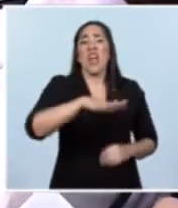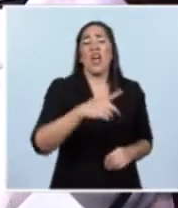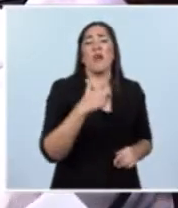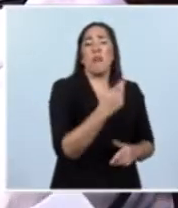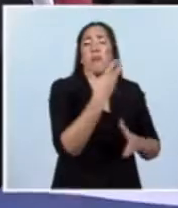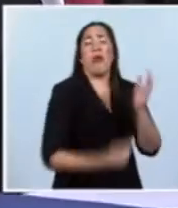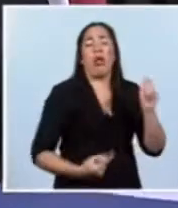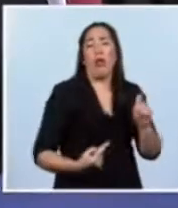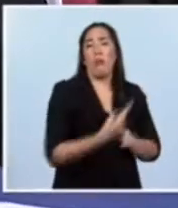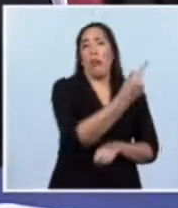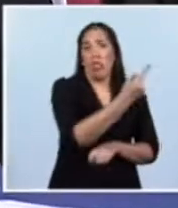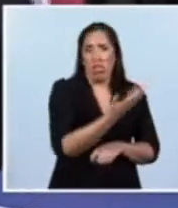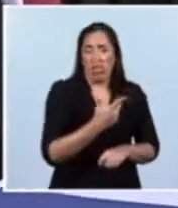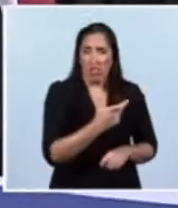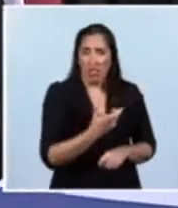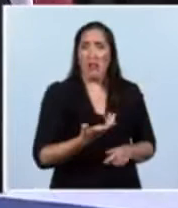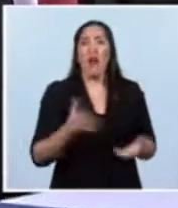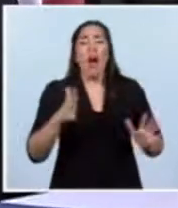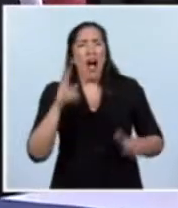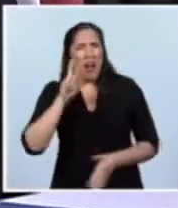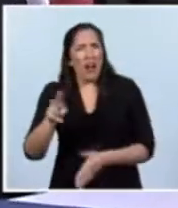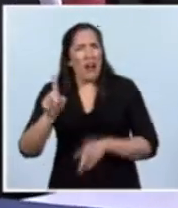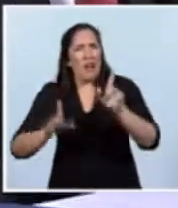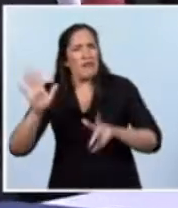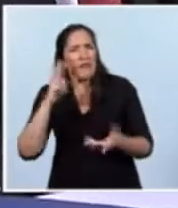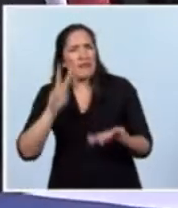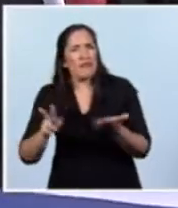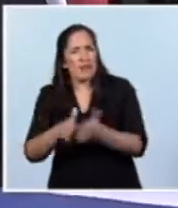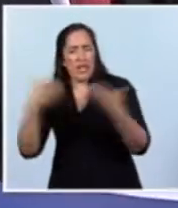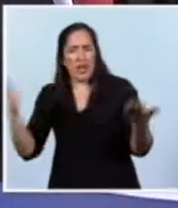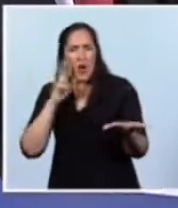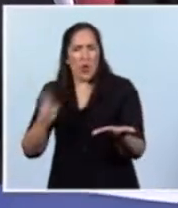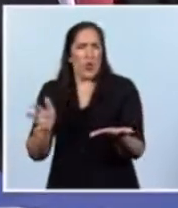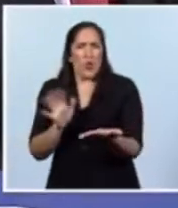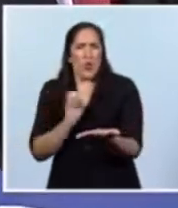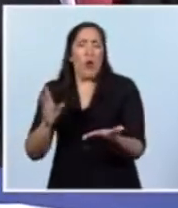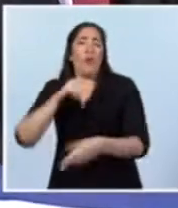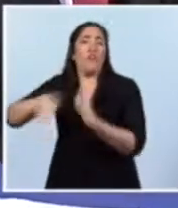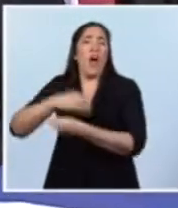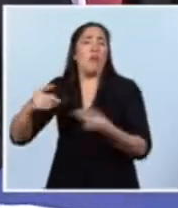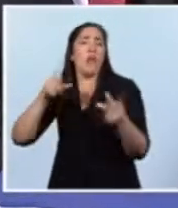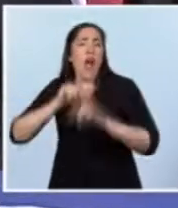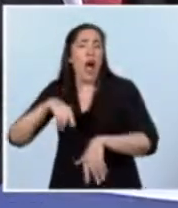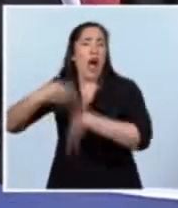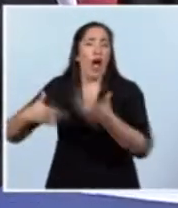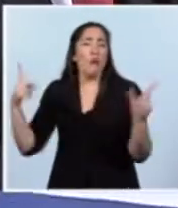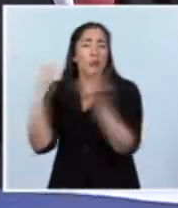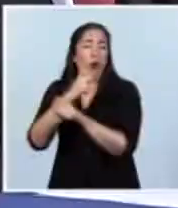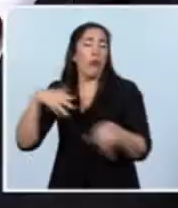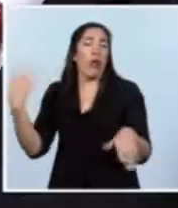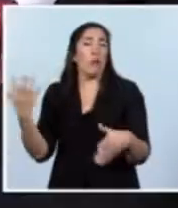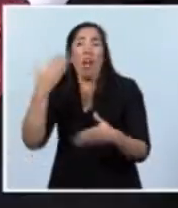sino muchas veces, tal vez cosas que vemos en los diarios y nos horrorizan, una reyerta familiar, una pelea familiar